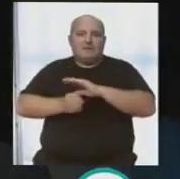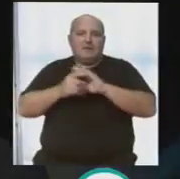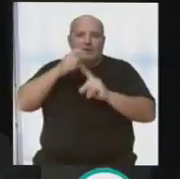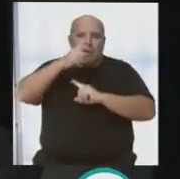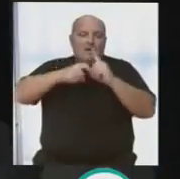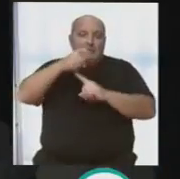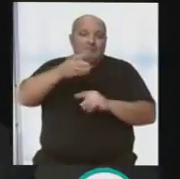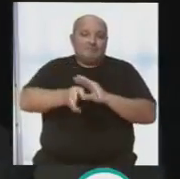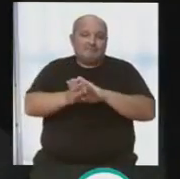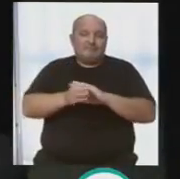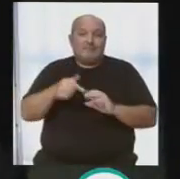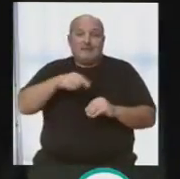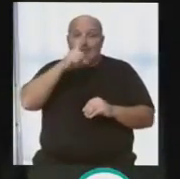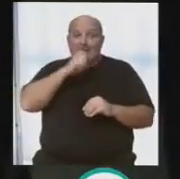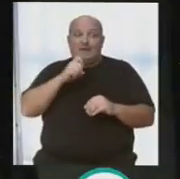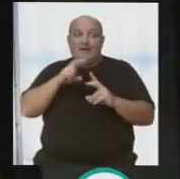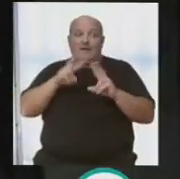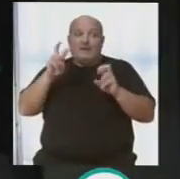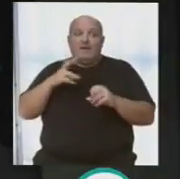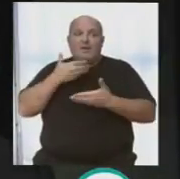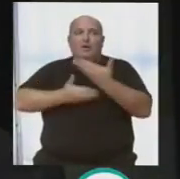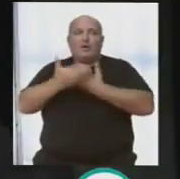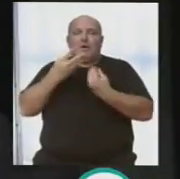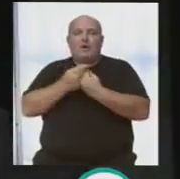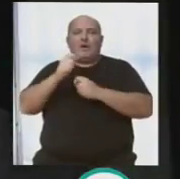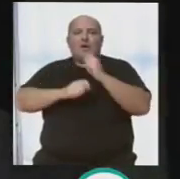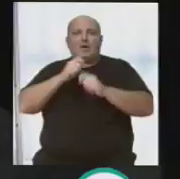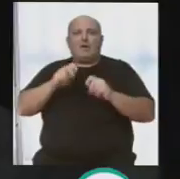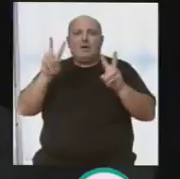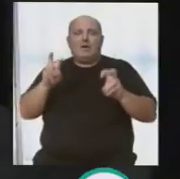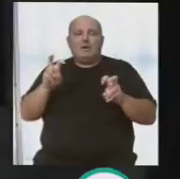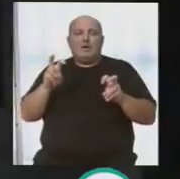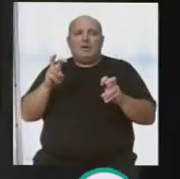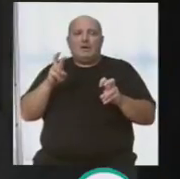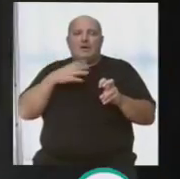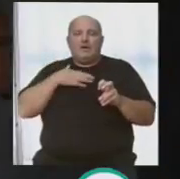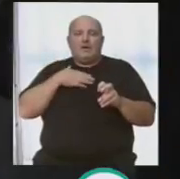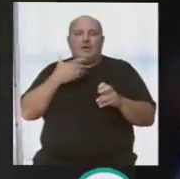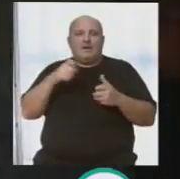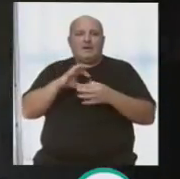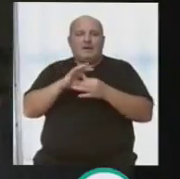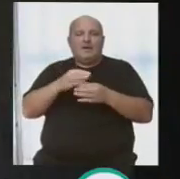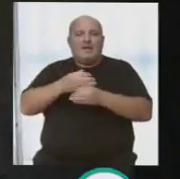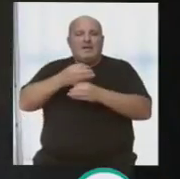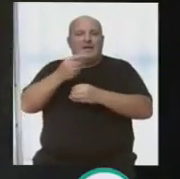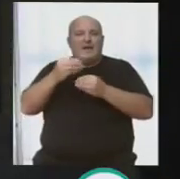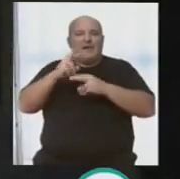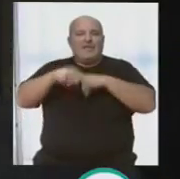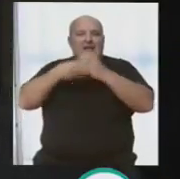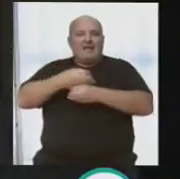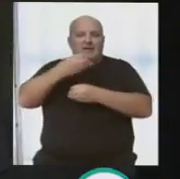años venideros. Y este año también, pues mira, estamos colaborando con la asociación que vende los vasitos estos de carnaval reciclable también,